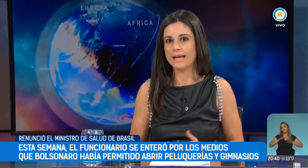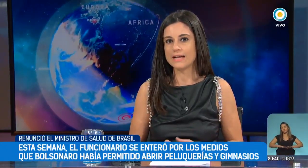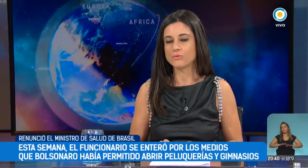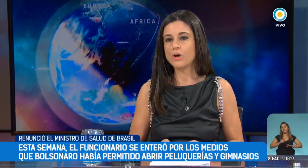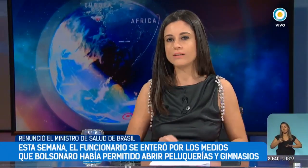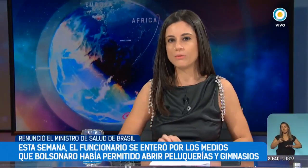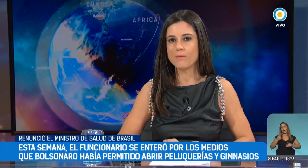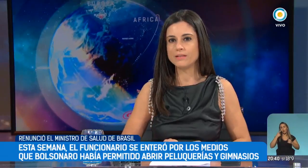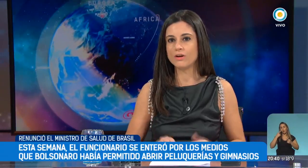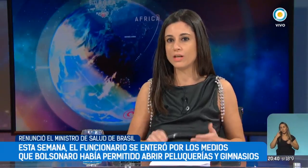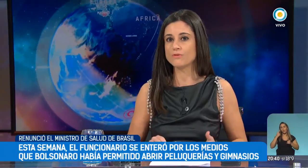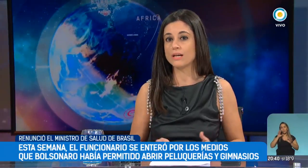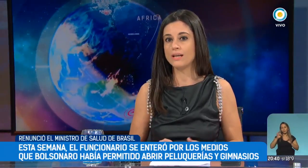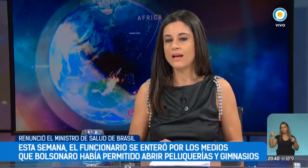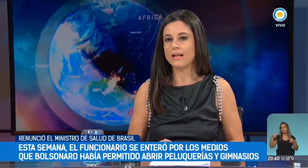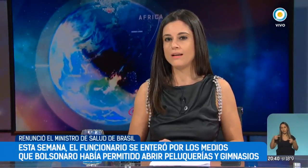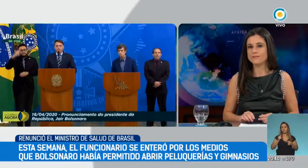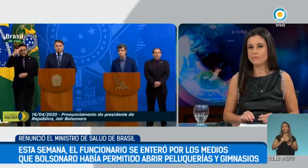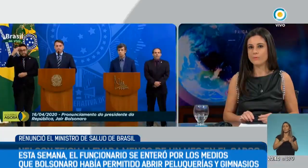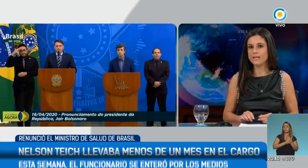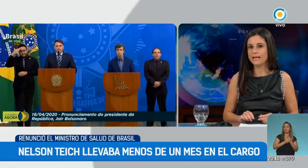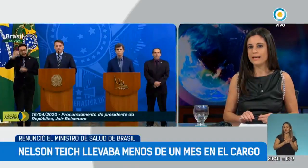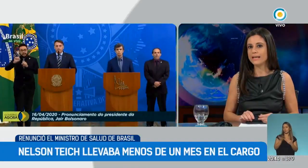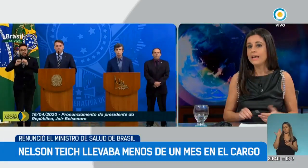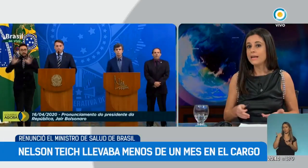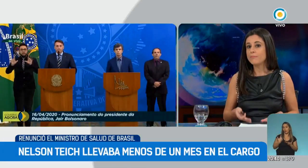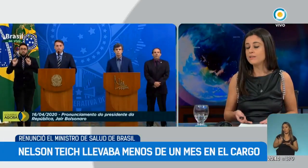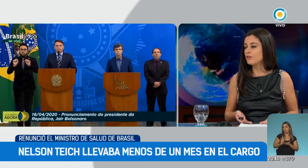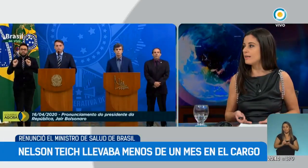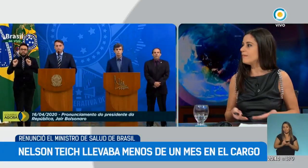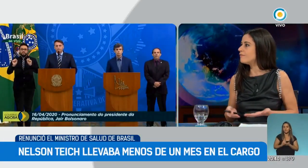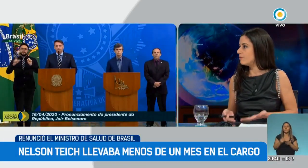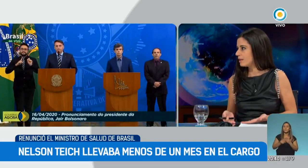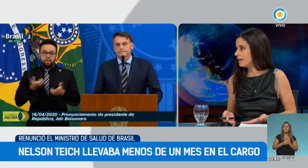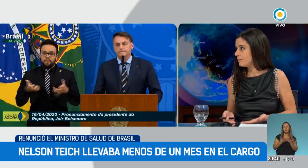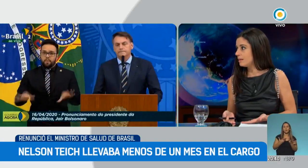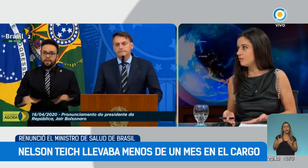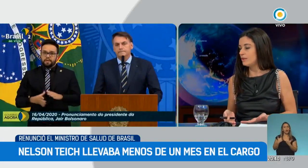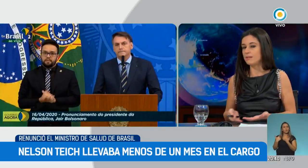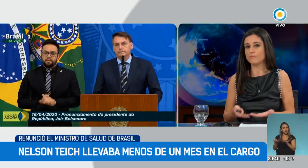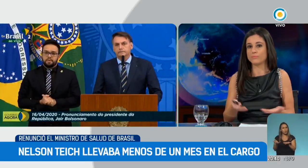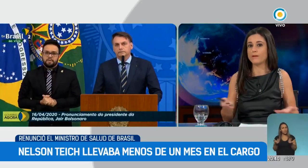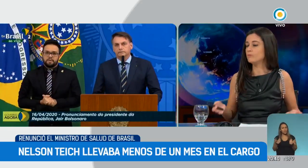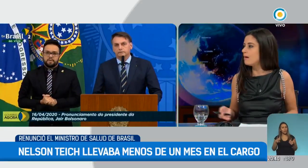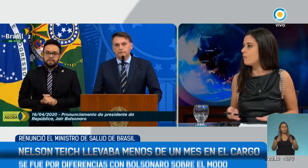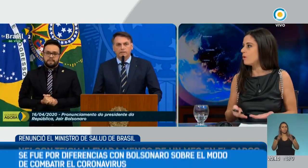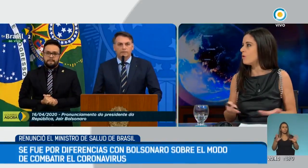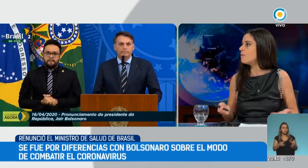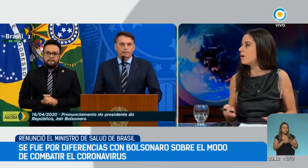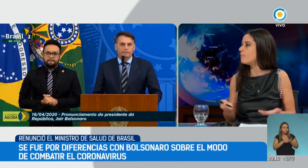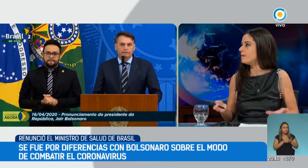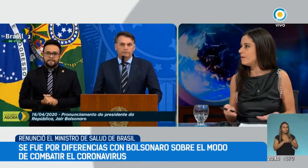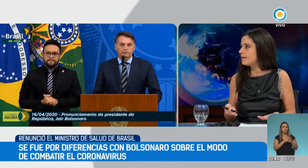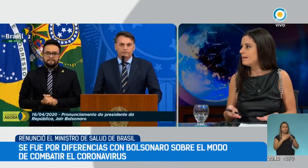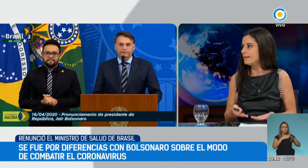que asumió este nuevo ministro, lo dijimos aquí en la televisión pública, de que era un ministro que estaba a favor del aislamiento. Y nos preguntábamos, bueno,